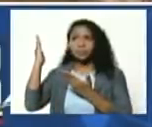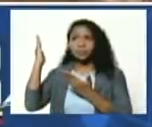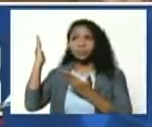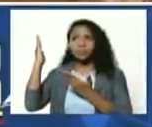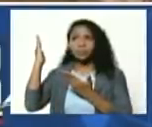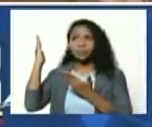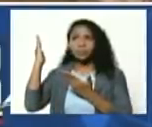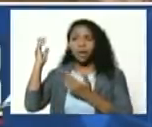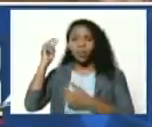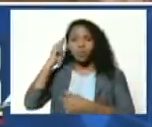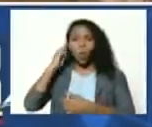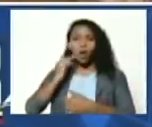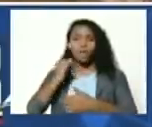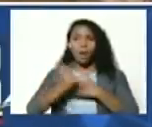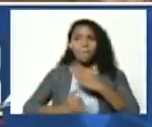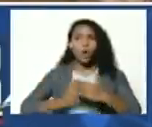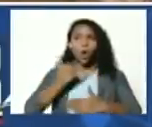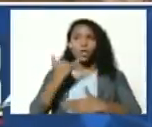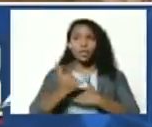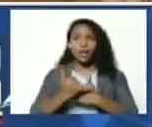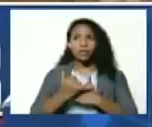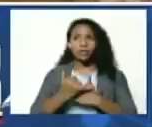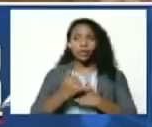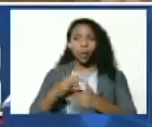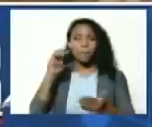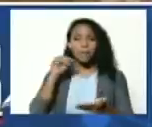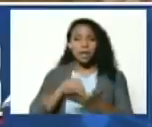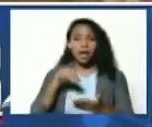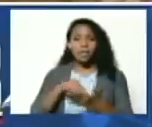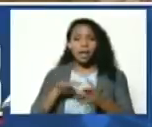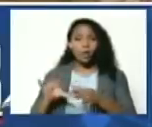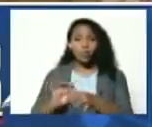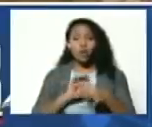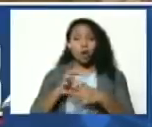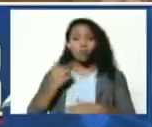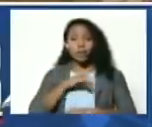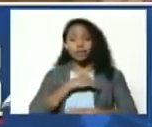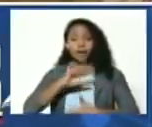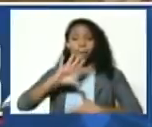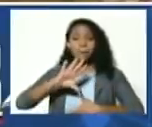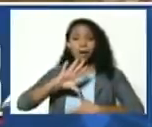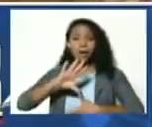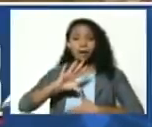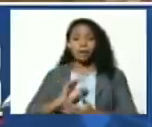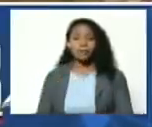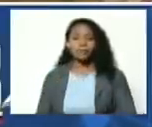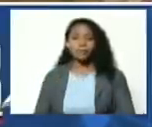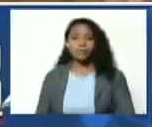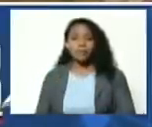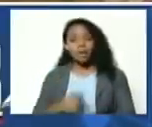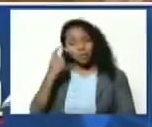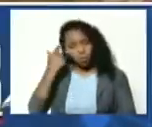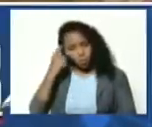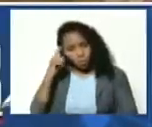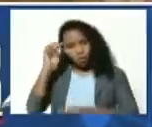Bolívar y el proyecto mirandino de la unidad de nuestra América Carmen Borges recuerdo y respeto para el héroe